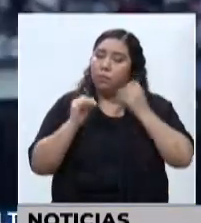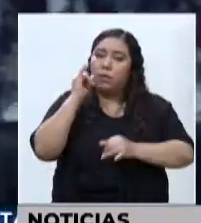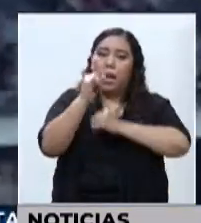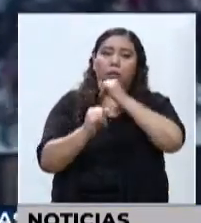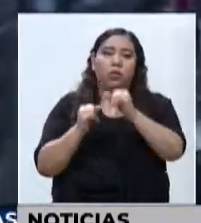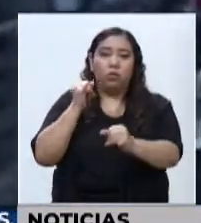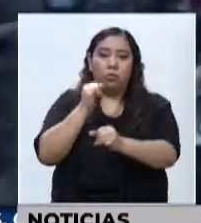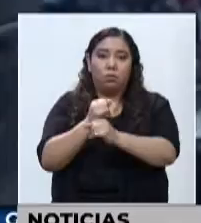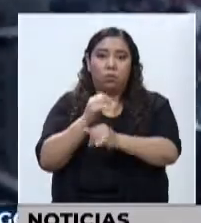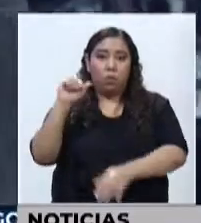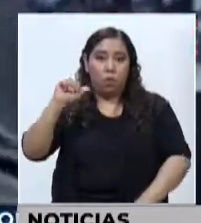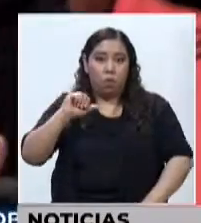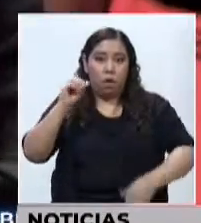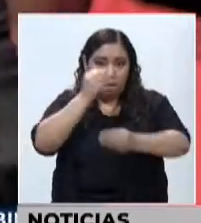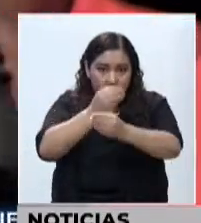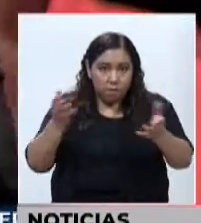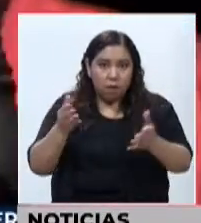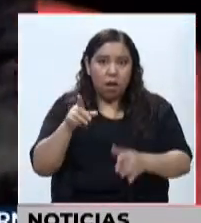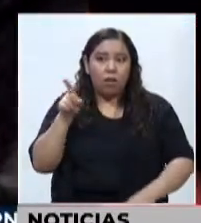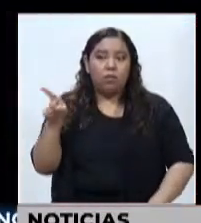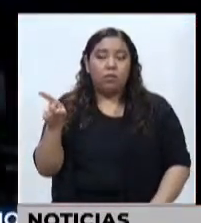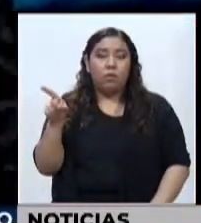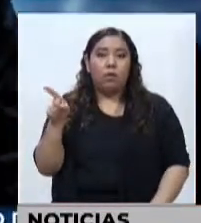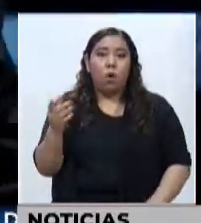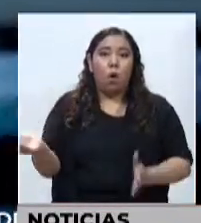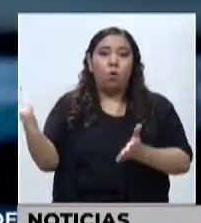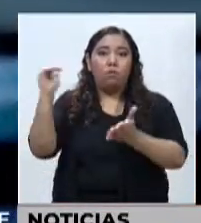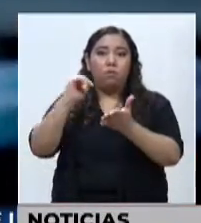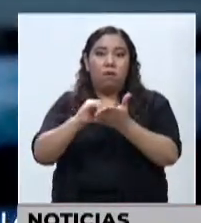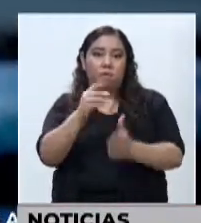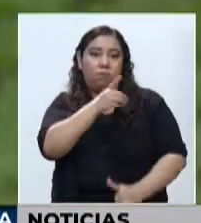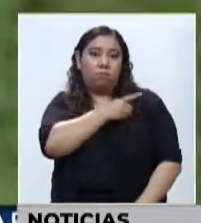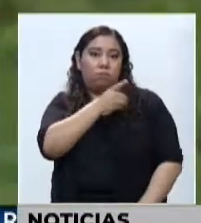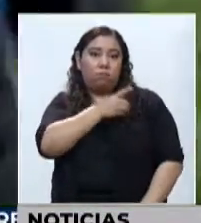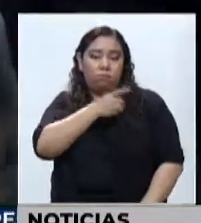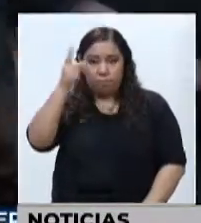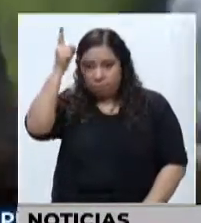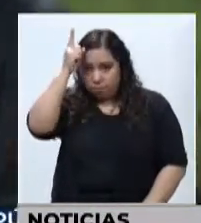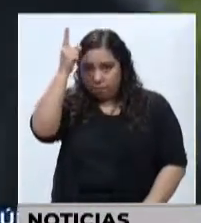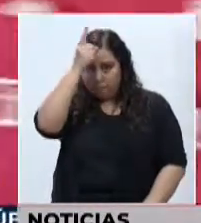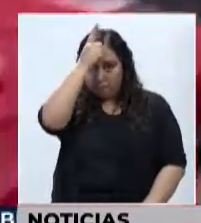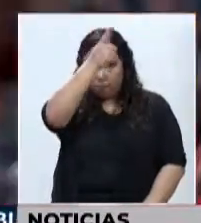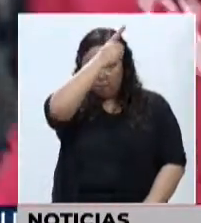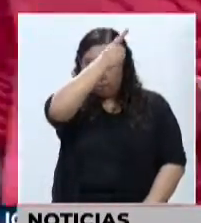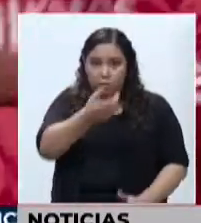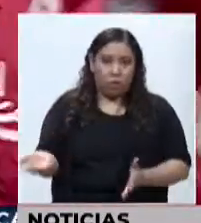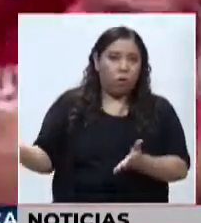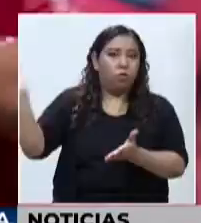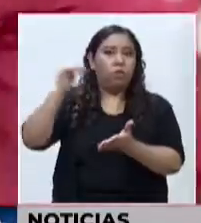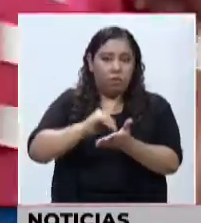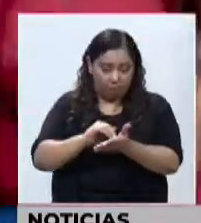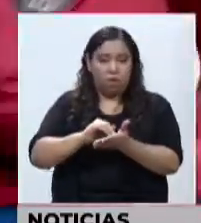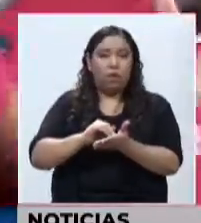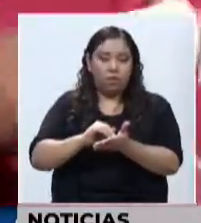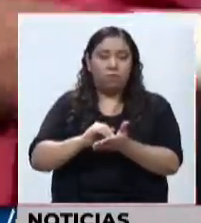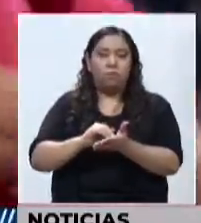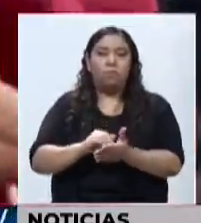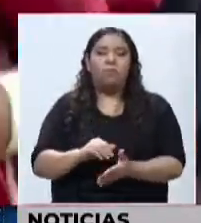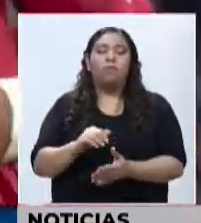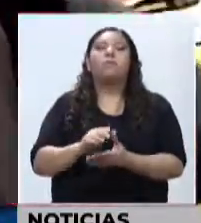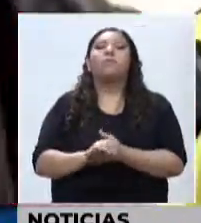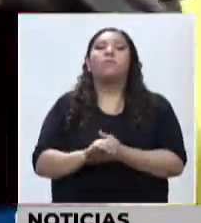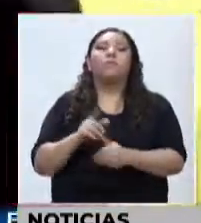la noticia bomba es el regreso de Carleto Ancelotti a la Casa Blanca. Entrenará el Real Madrid en las próximas tres